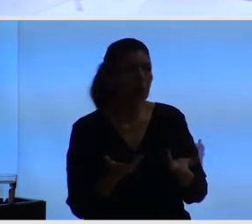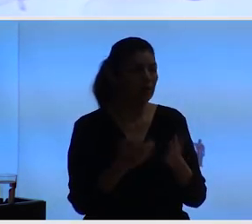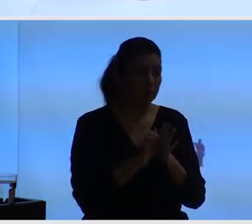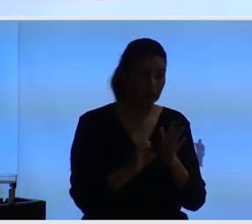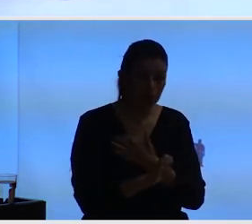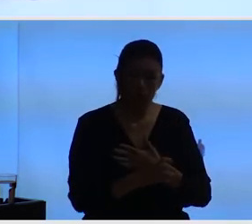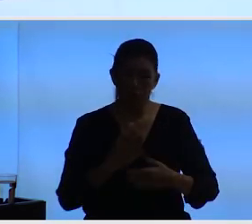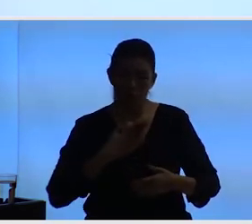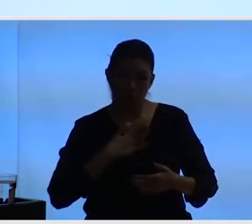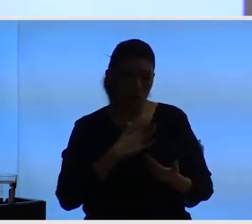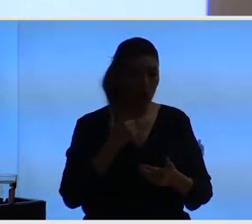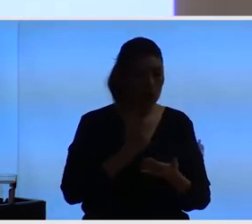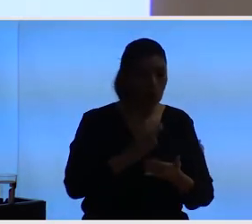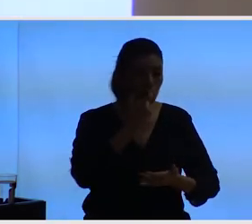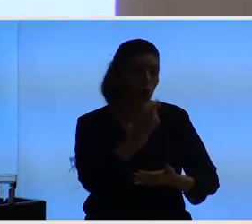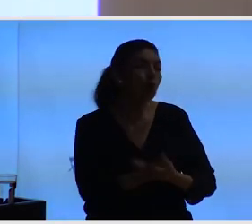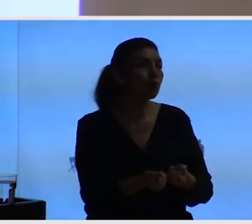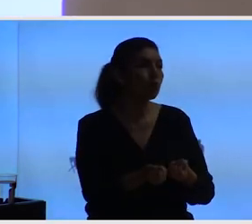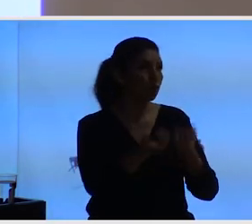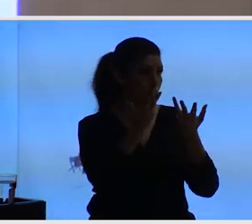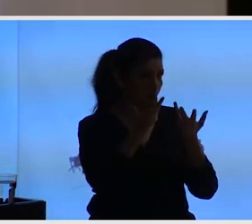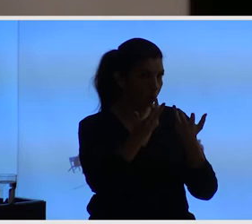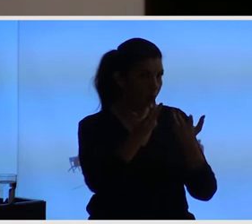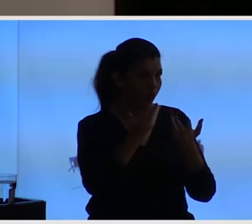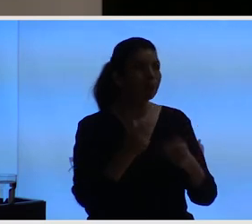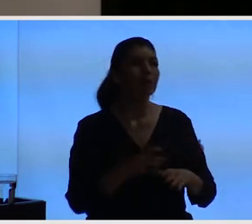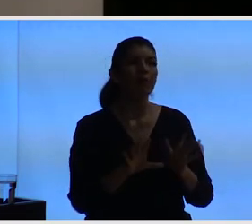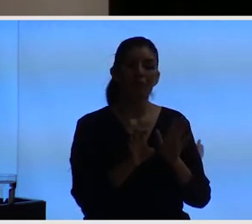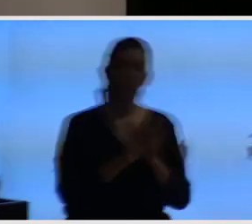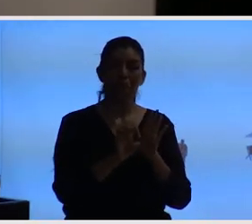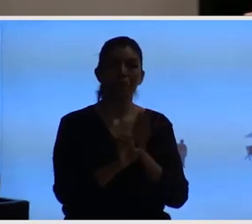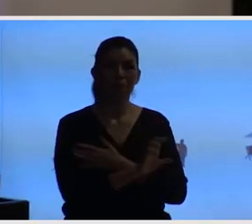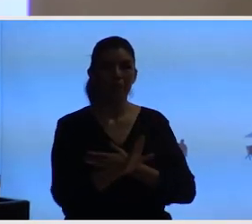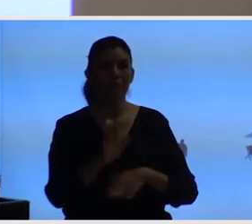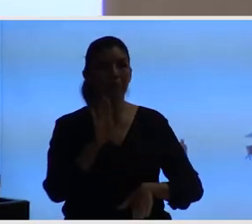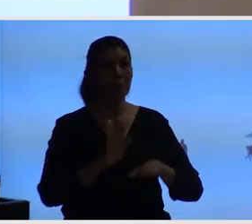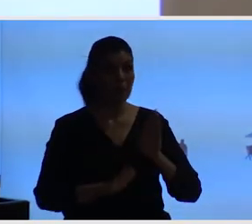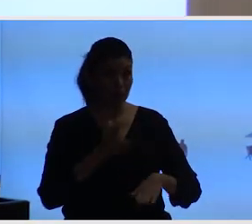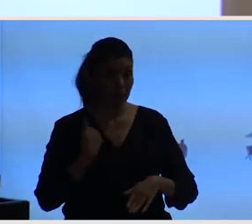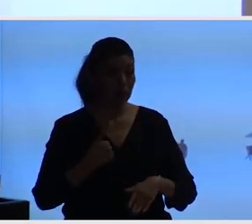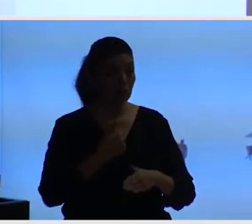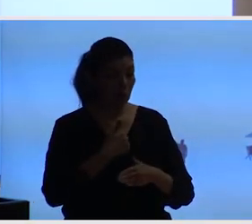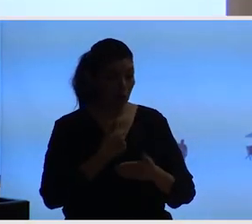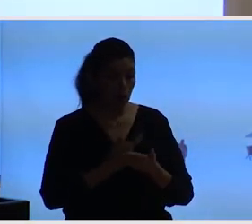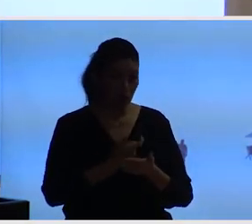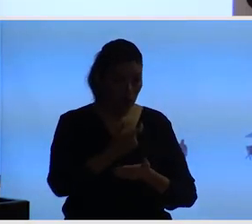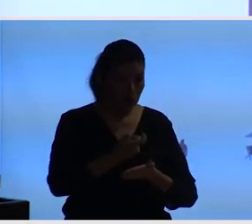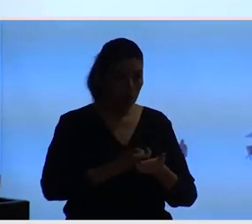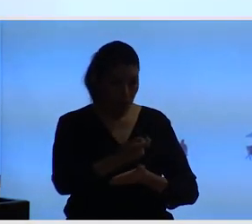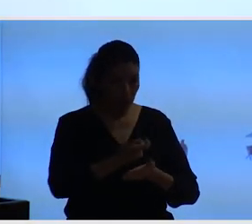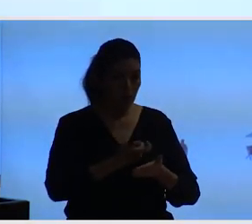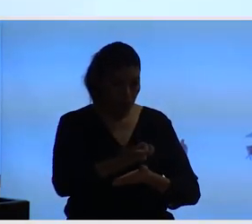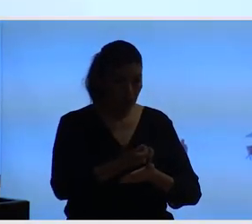hemos logrado, es realmente lo más potente que hay. Mides los patrones de vida pública, haces rápidas inversiones, rápidas inversiones chicas,